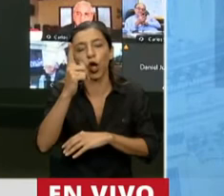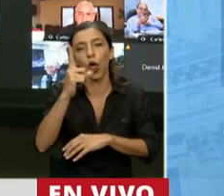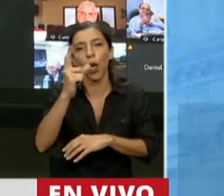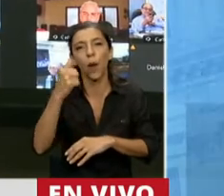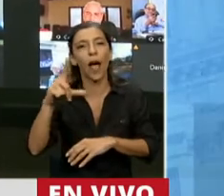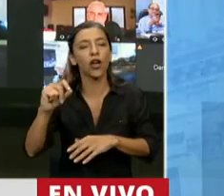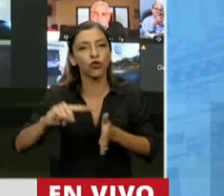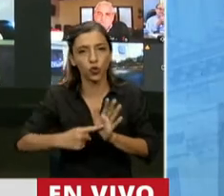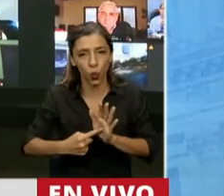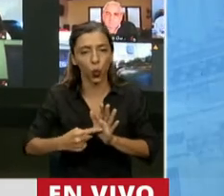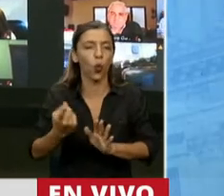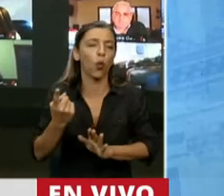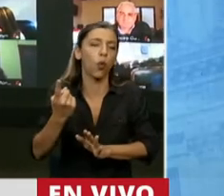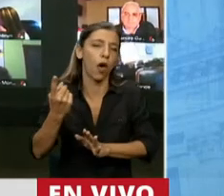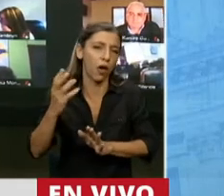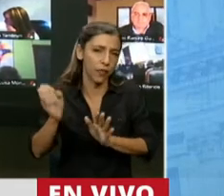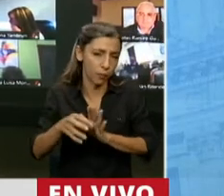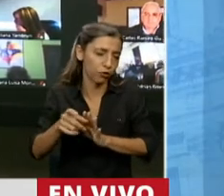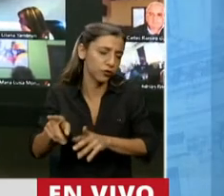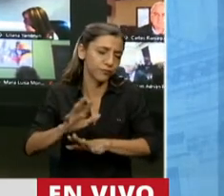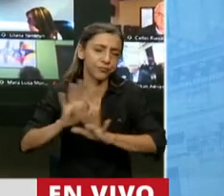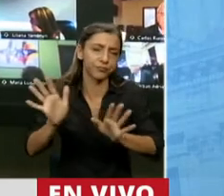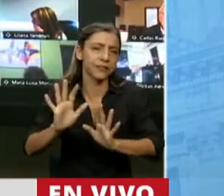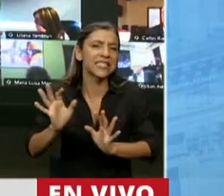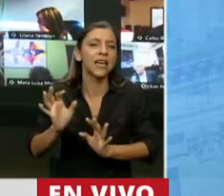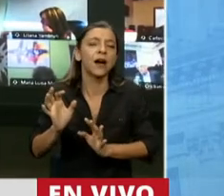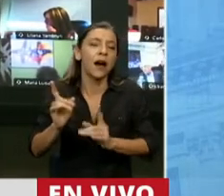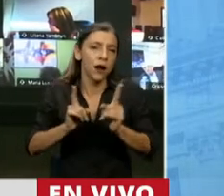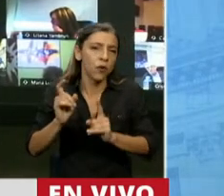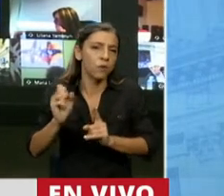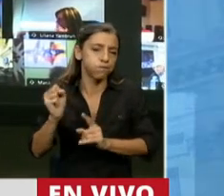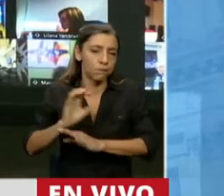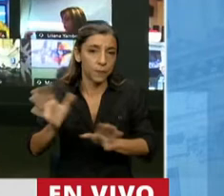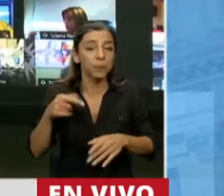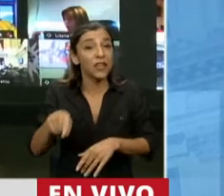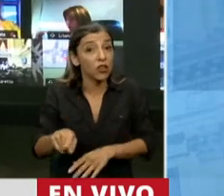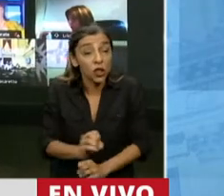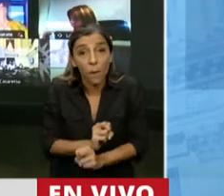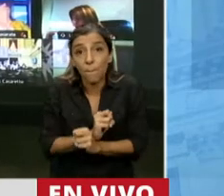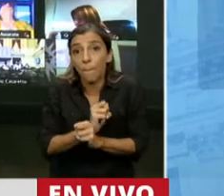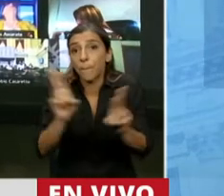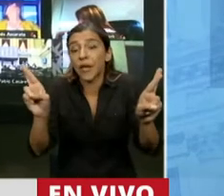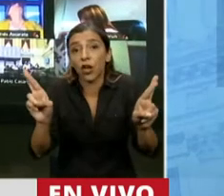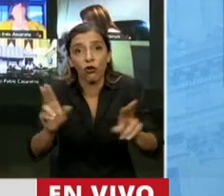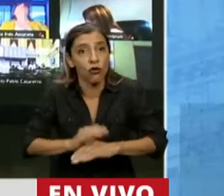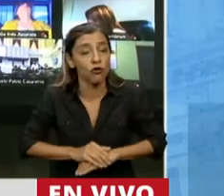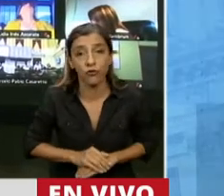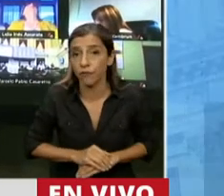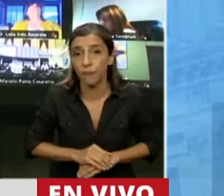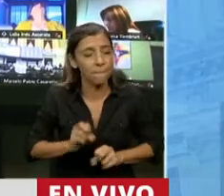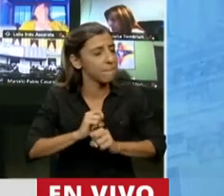Pero ¿por qué esto es particularmente grave? ¿Por qué esto es desleal y no tiene precedentes?